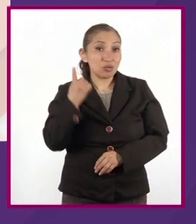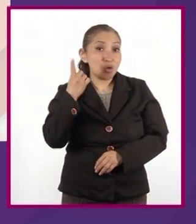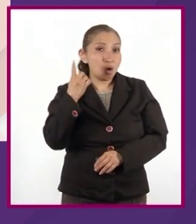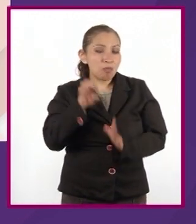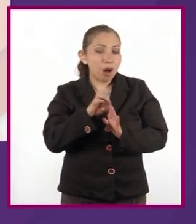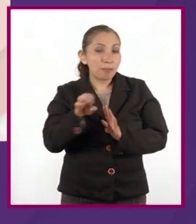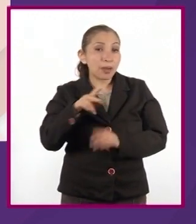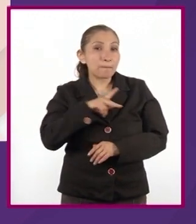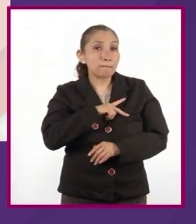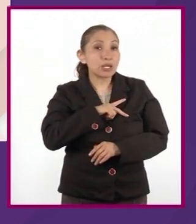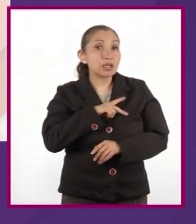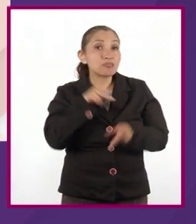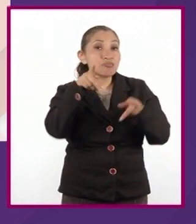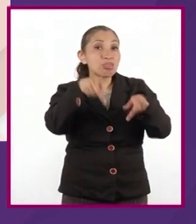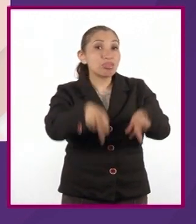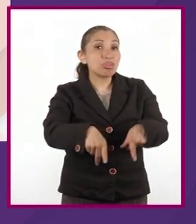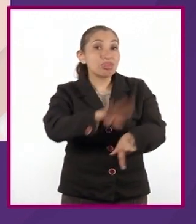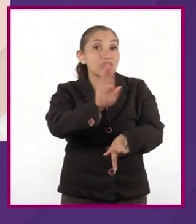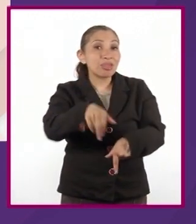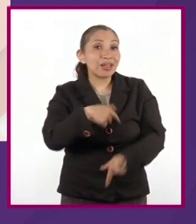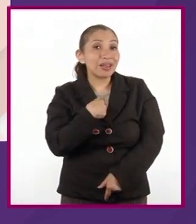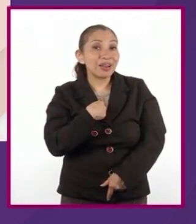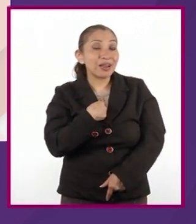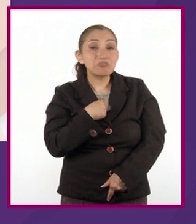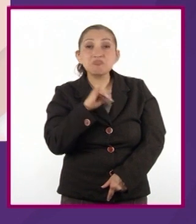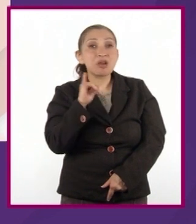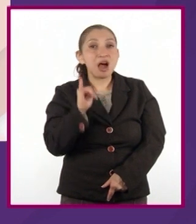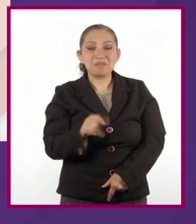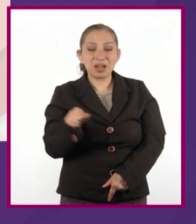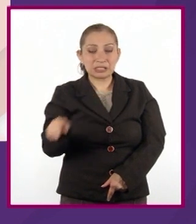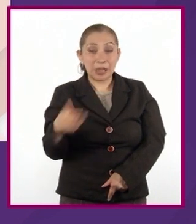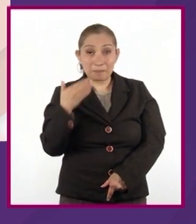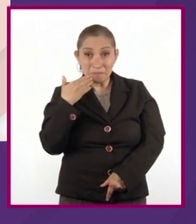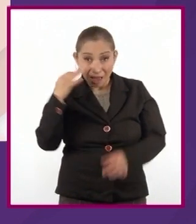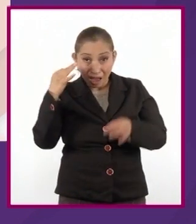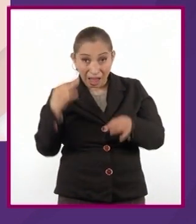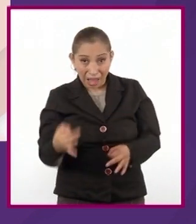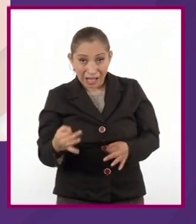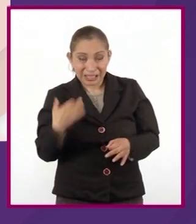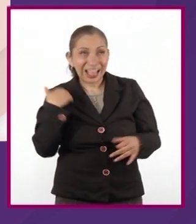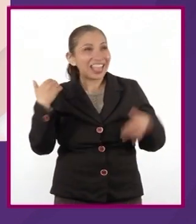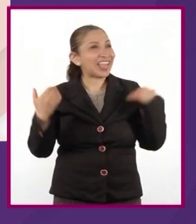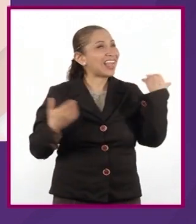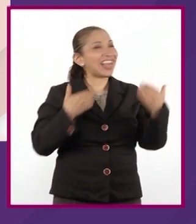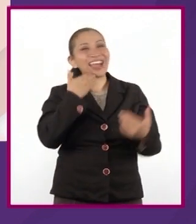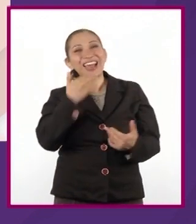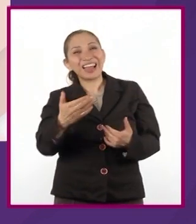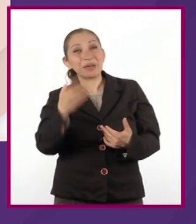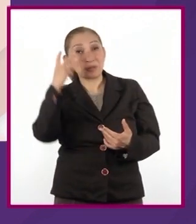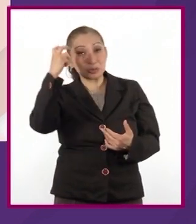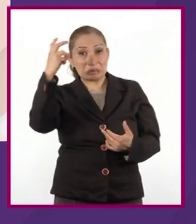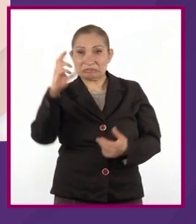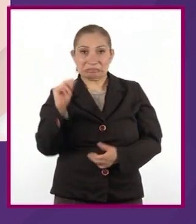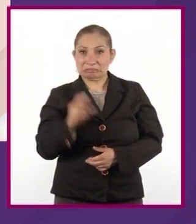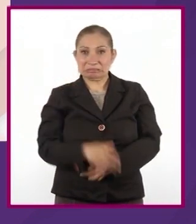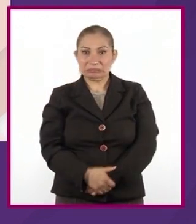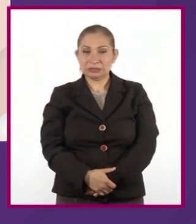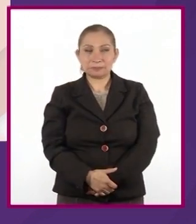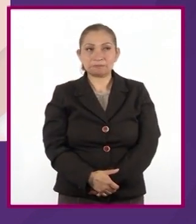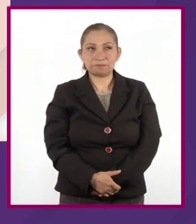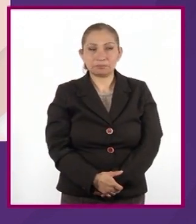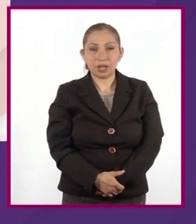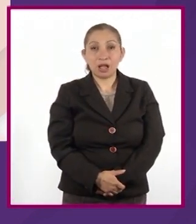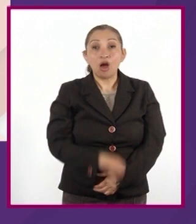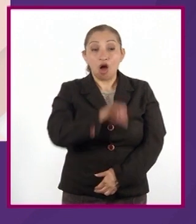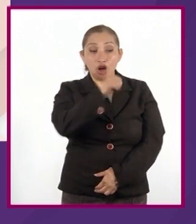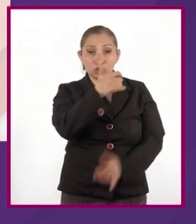el de mis funerales pues nunca logré que fuera una parranda como la del sueño. Los